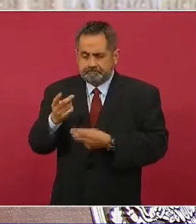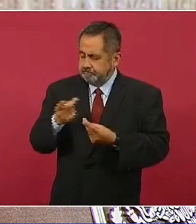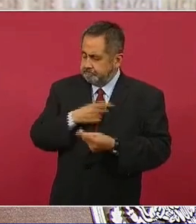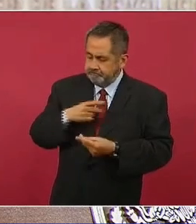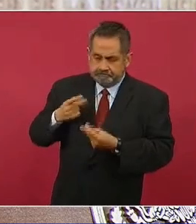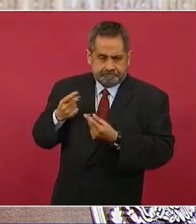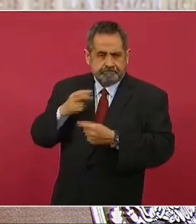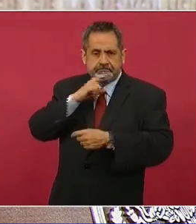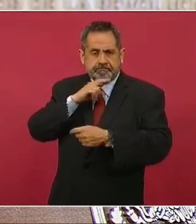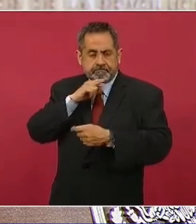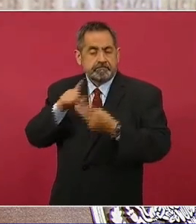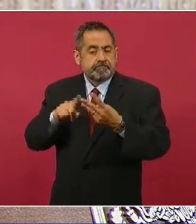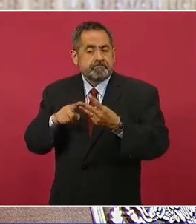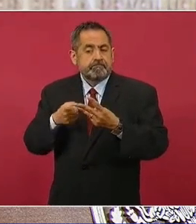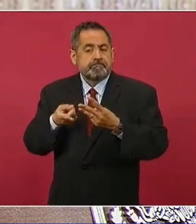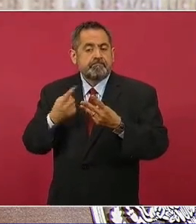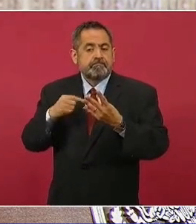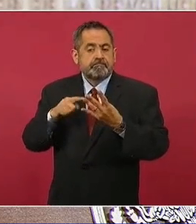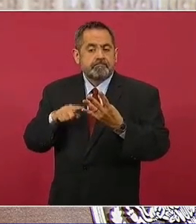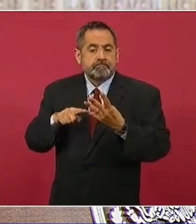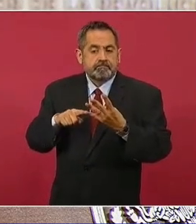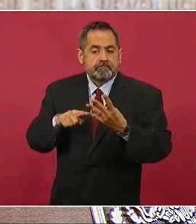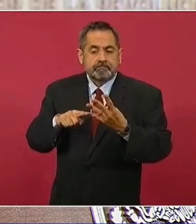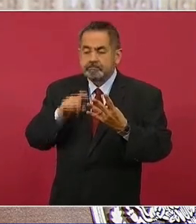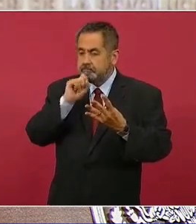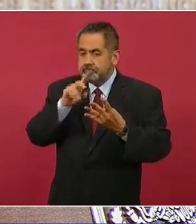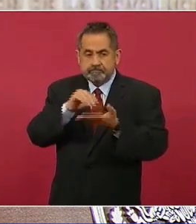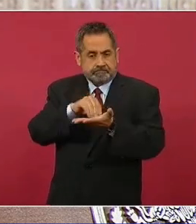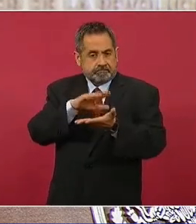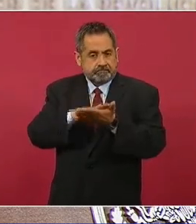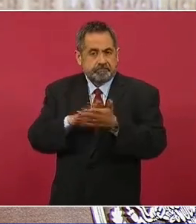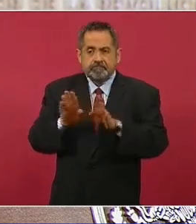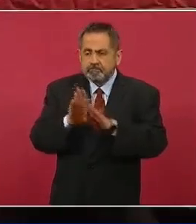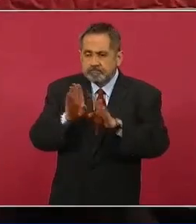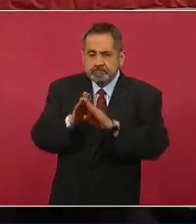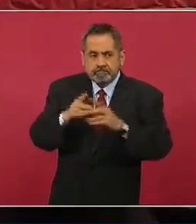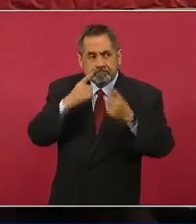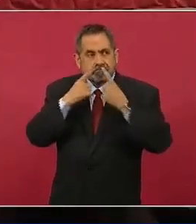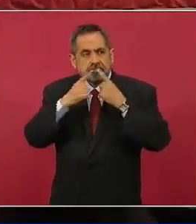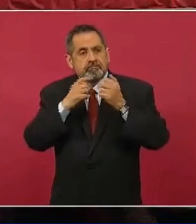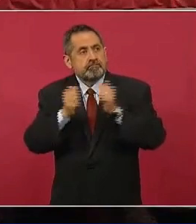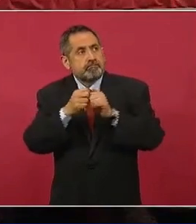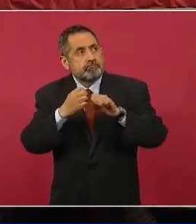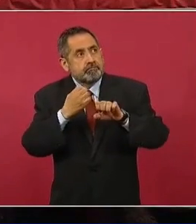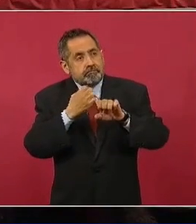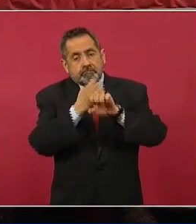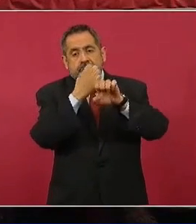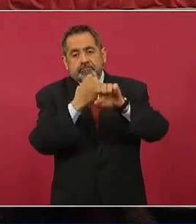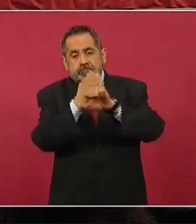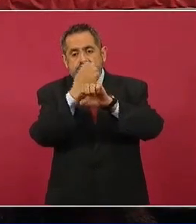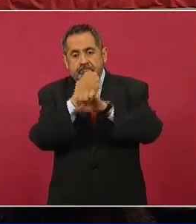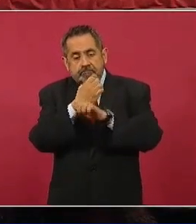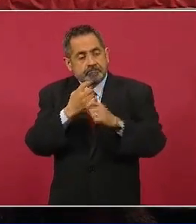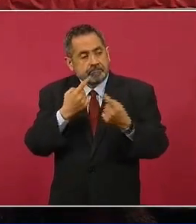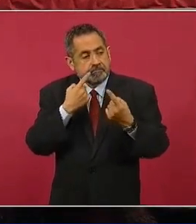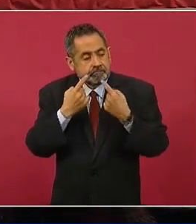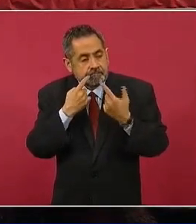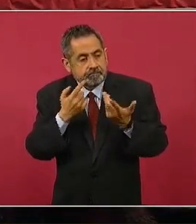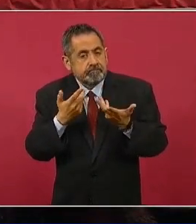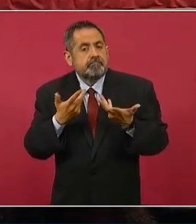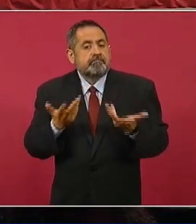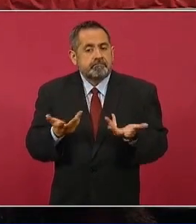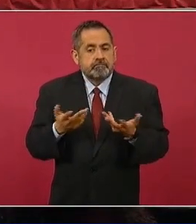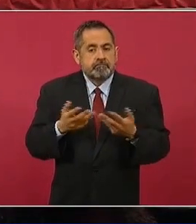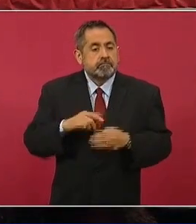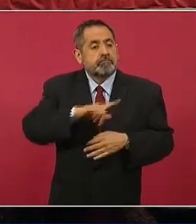y se tiene que establecer el mecanismo con los estados para que no